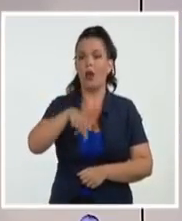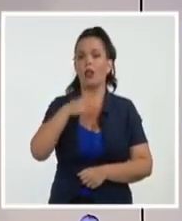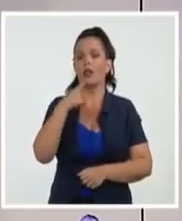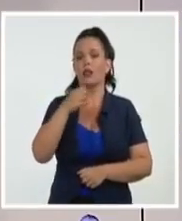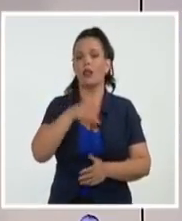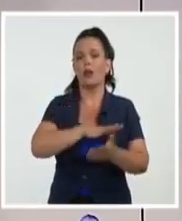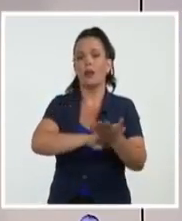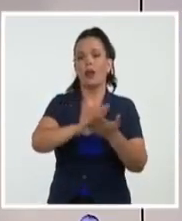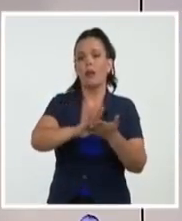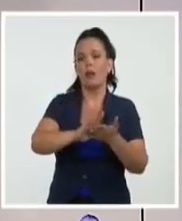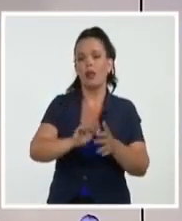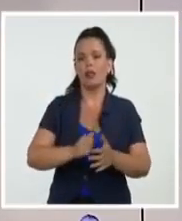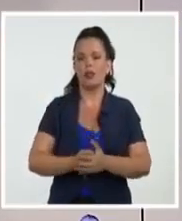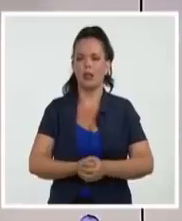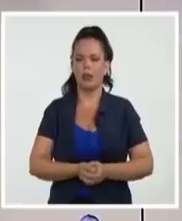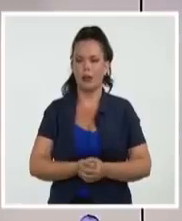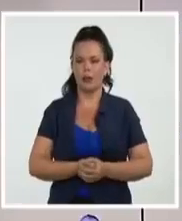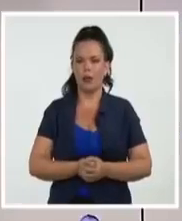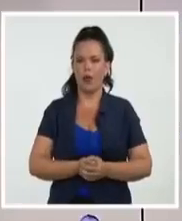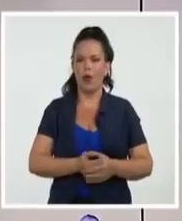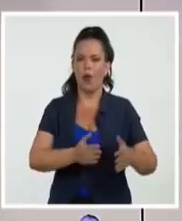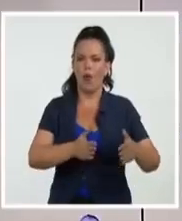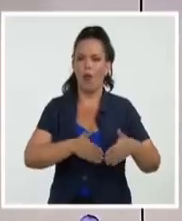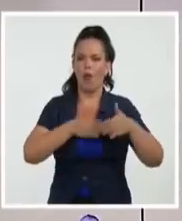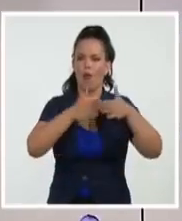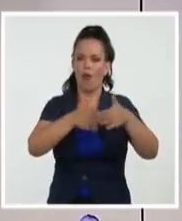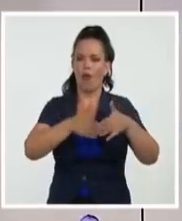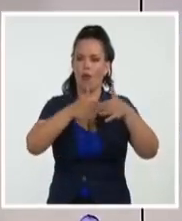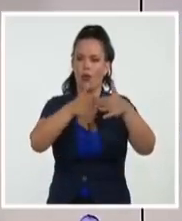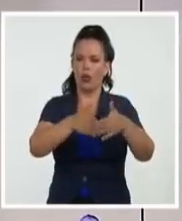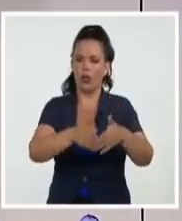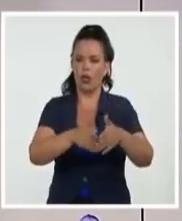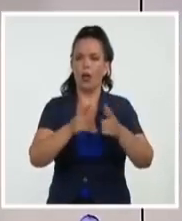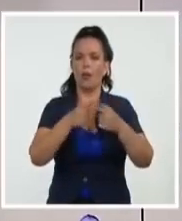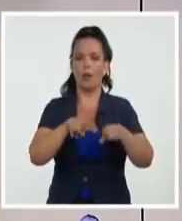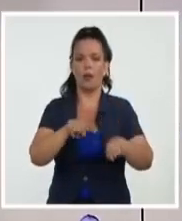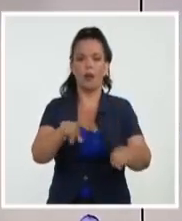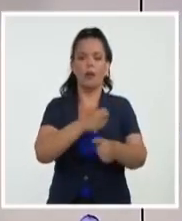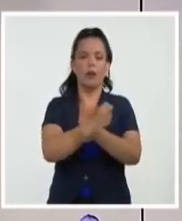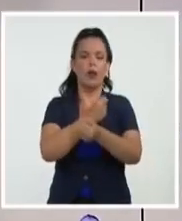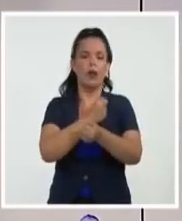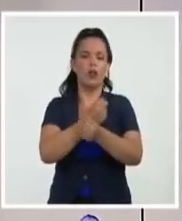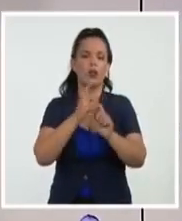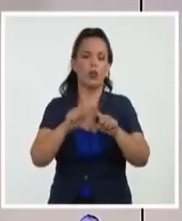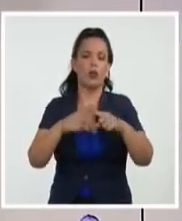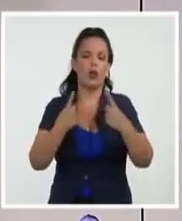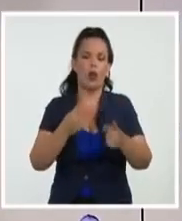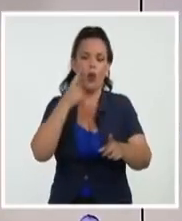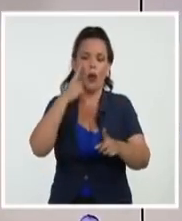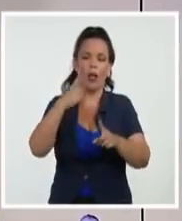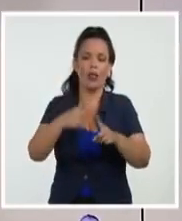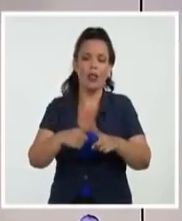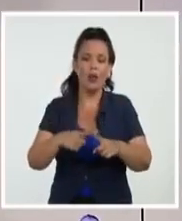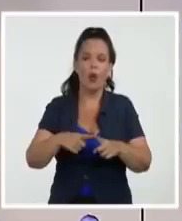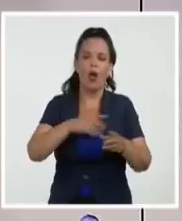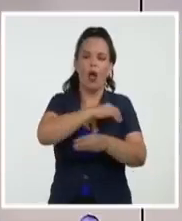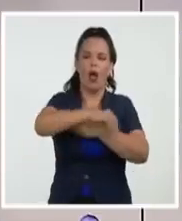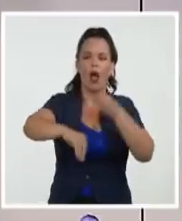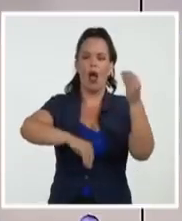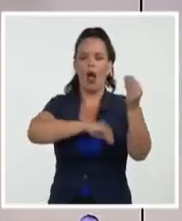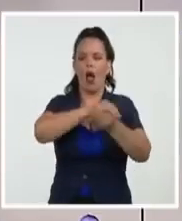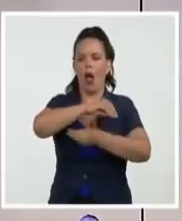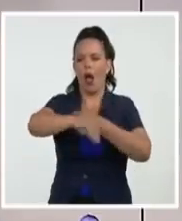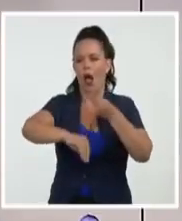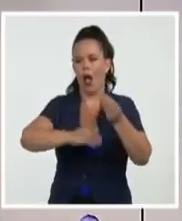una flotilla pírrica, pero peligrosa, muestra del desespero por derrocar a la revolución. La Oficina de